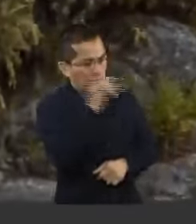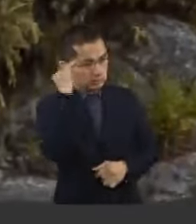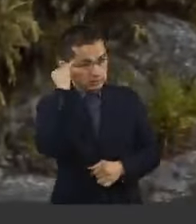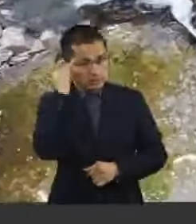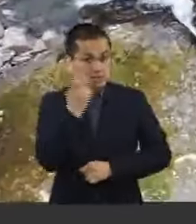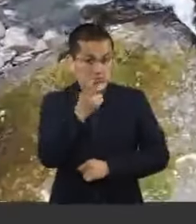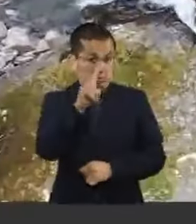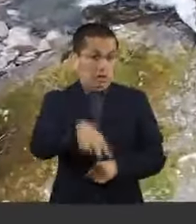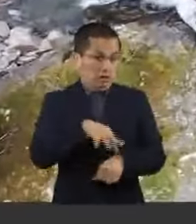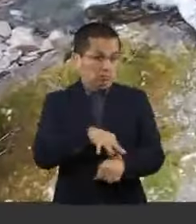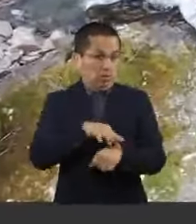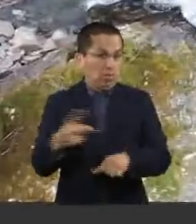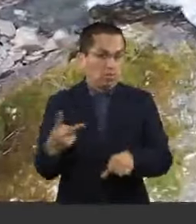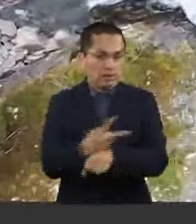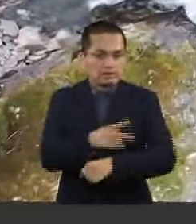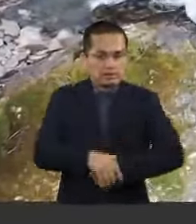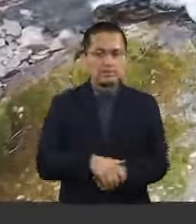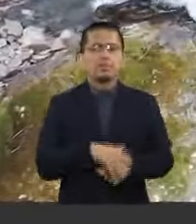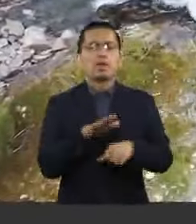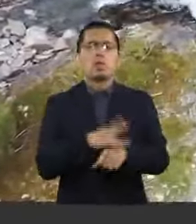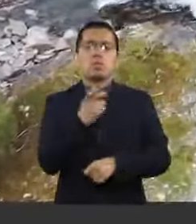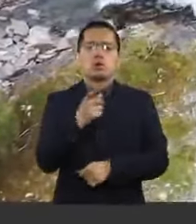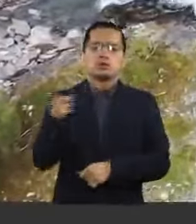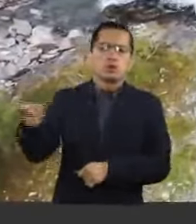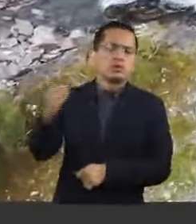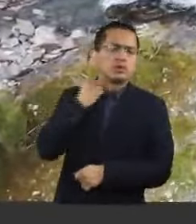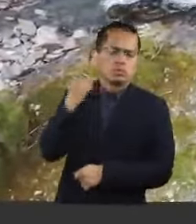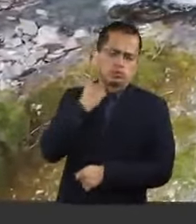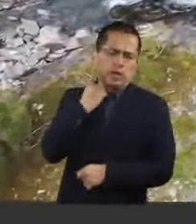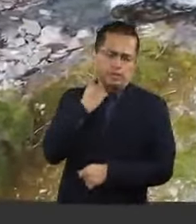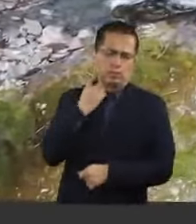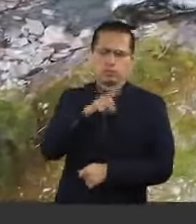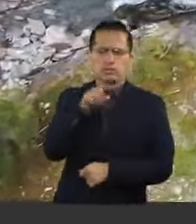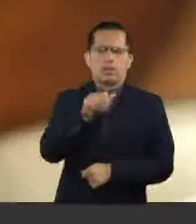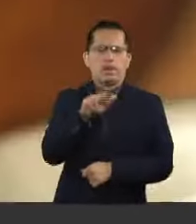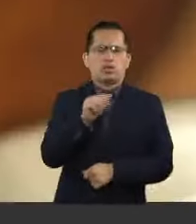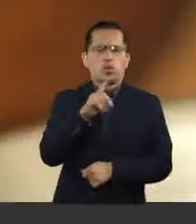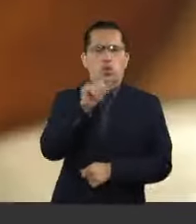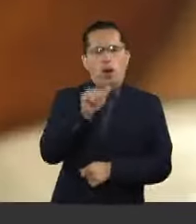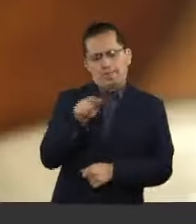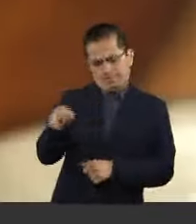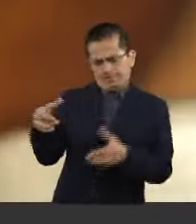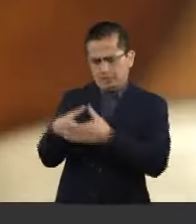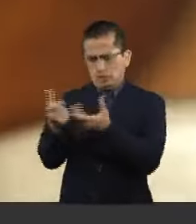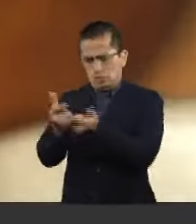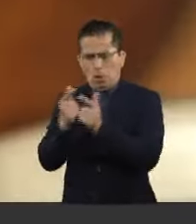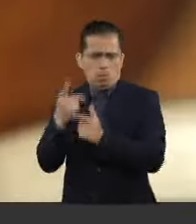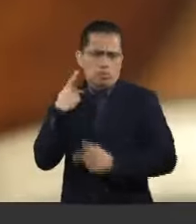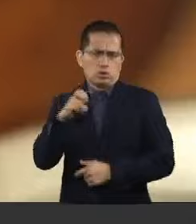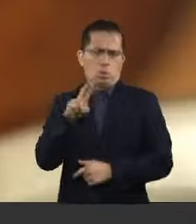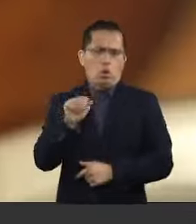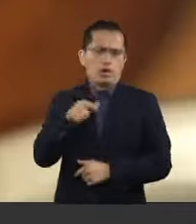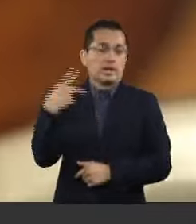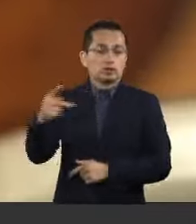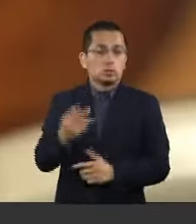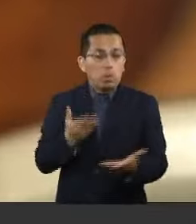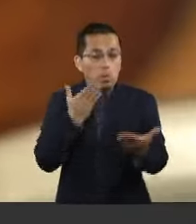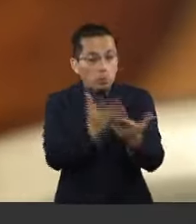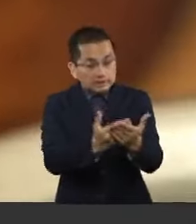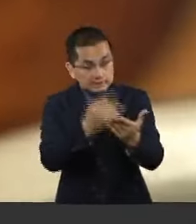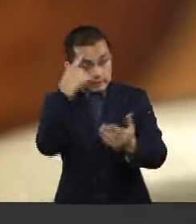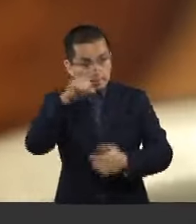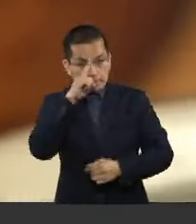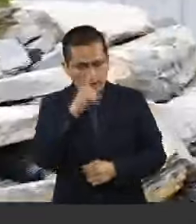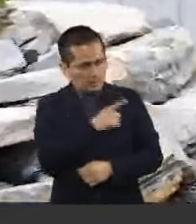Al respecto, el diputado de Morena, Joaquín Cebadúa, propuso modificar la Constitución para crear organismos comunitarios en